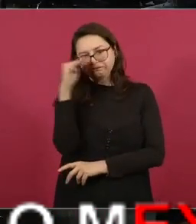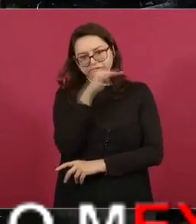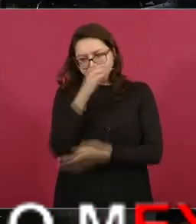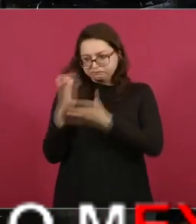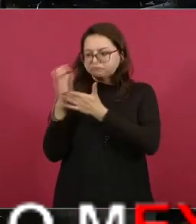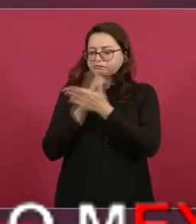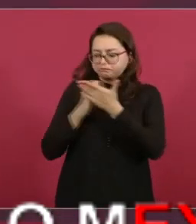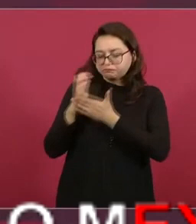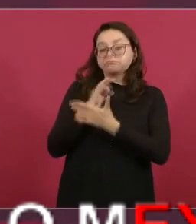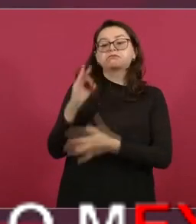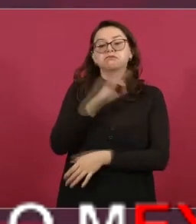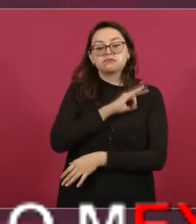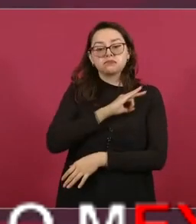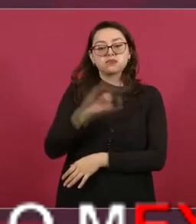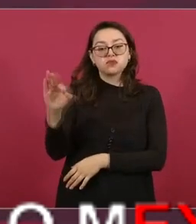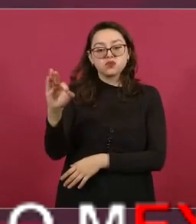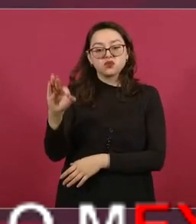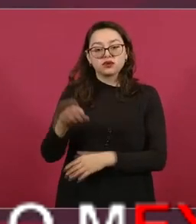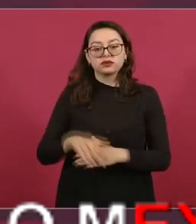curarse